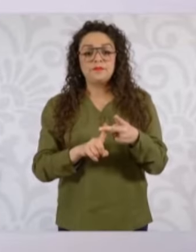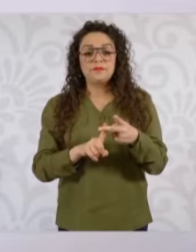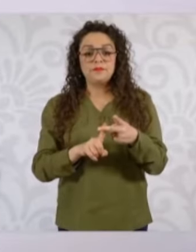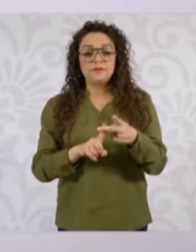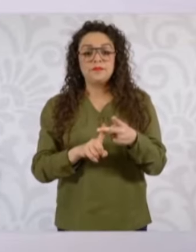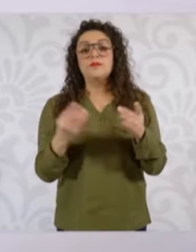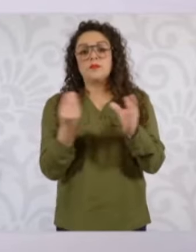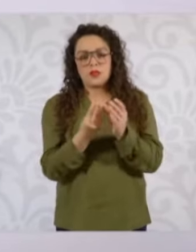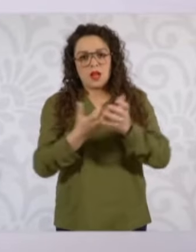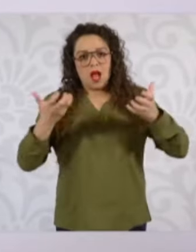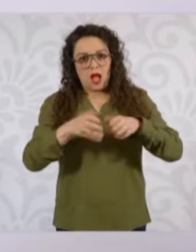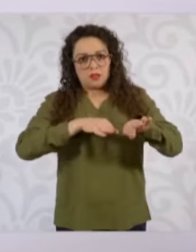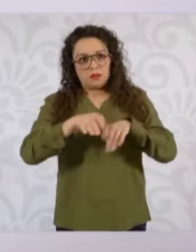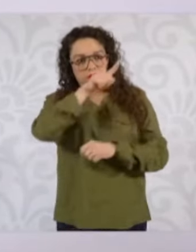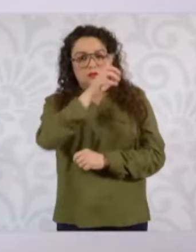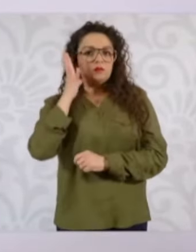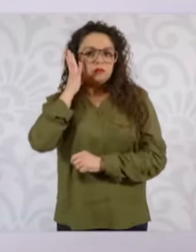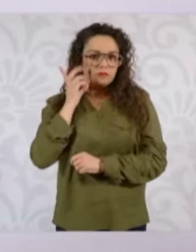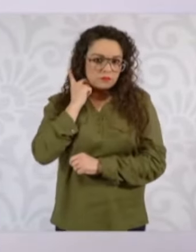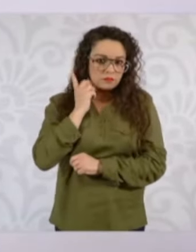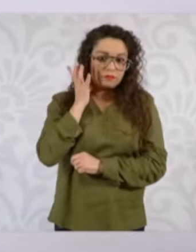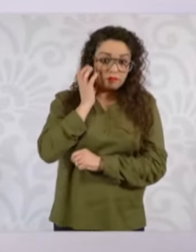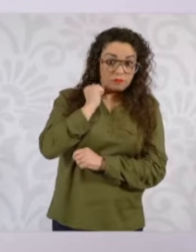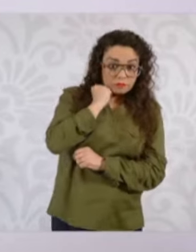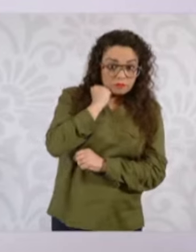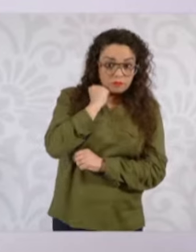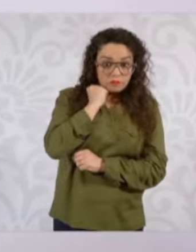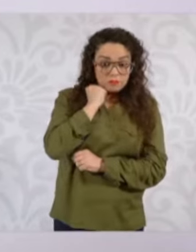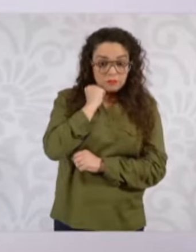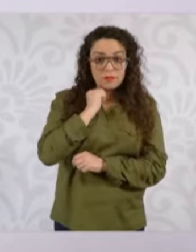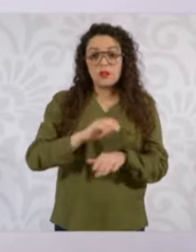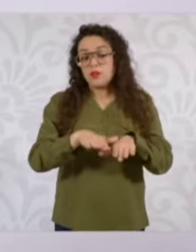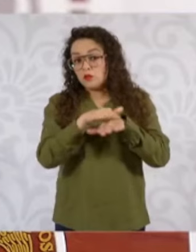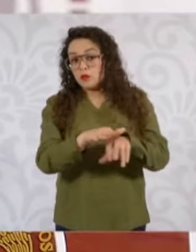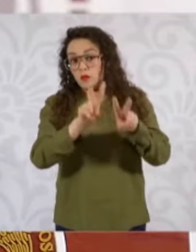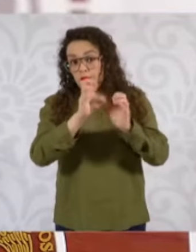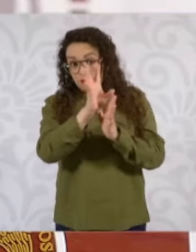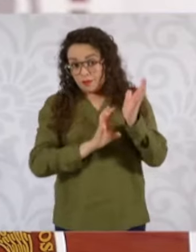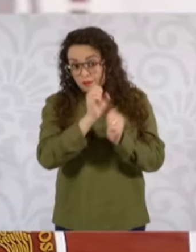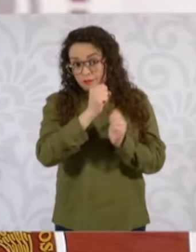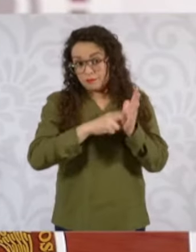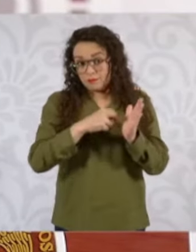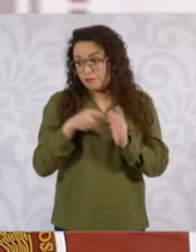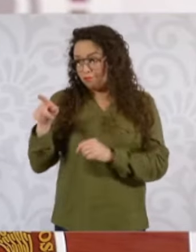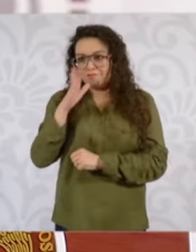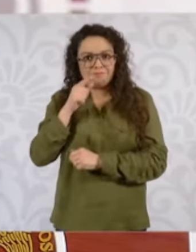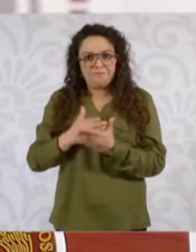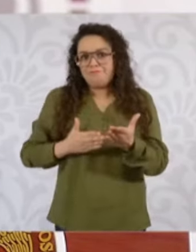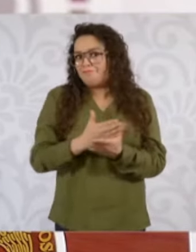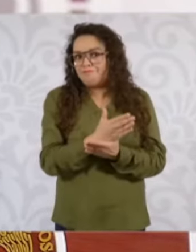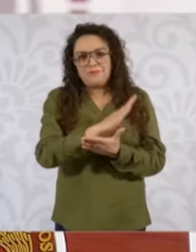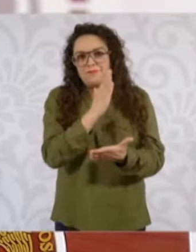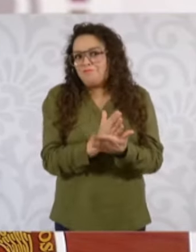legislativo, mucho menos de un proceso de reforma constitucional como pretendieron. En tercer lugar,